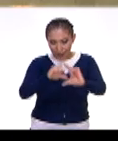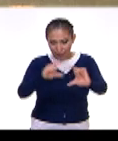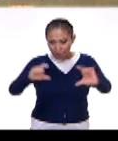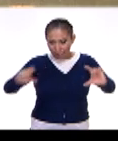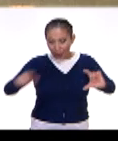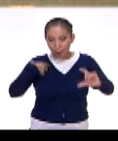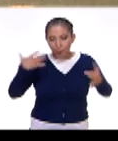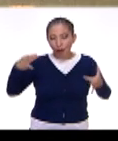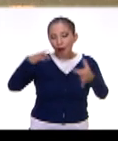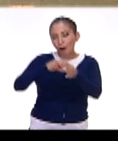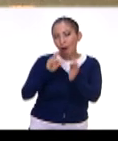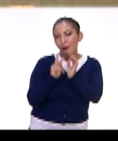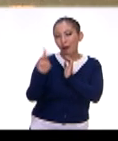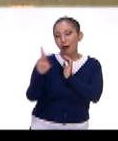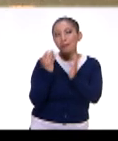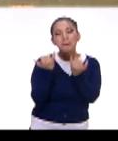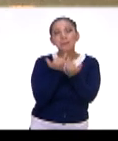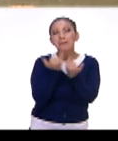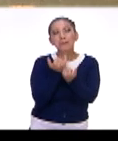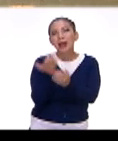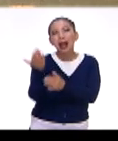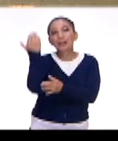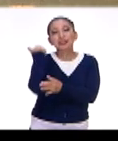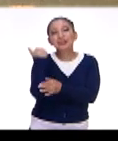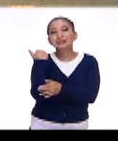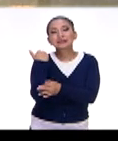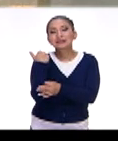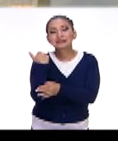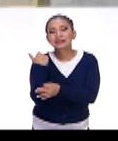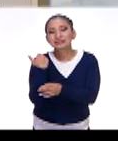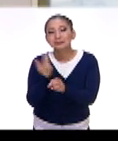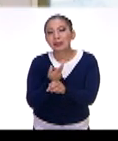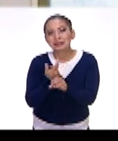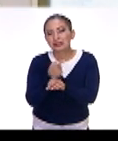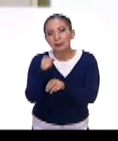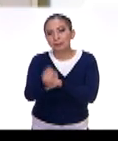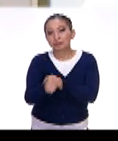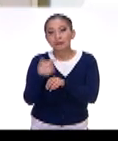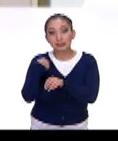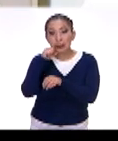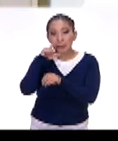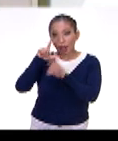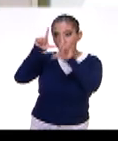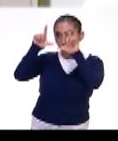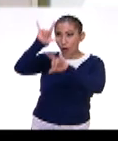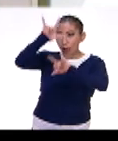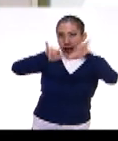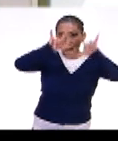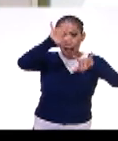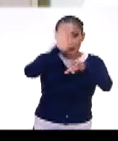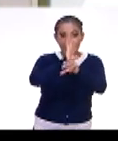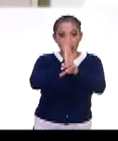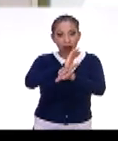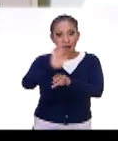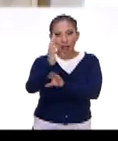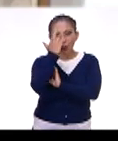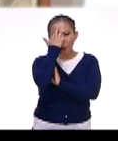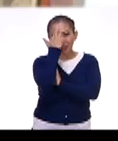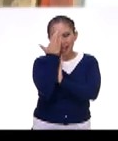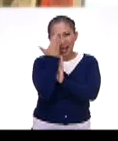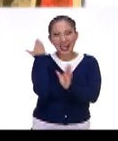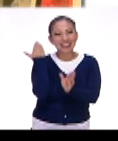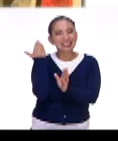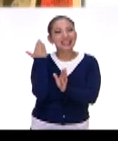apología de lo que sucedía y también van a ver ahí unos carteles del cine. Todos recordamos que